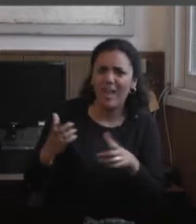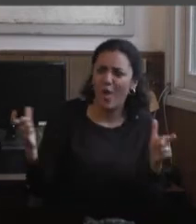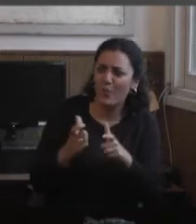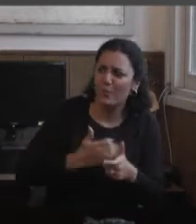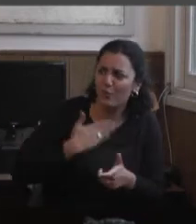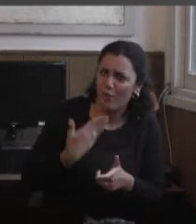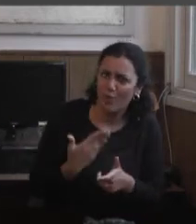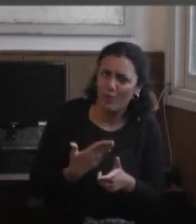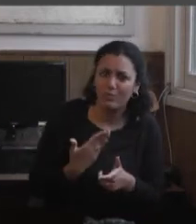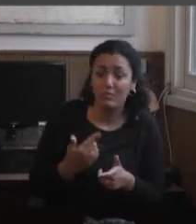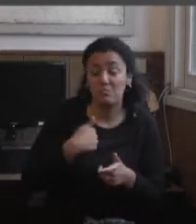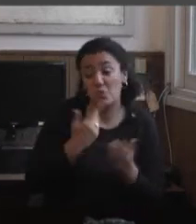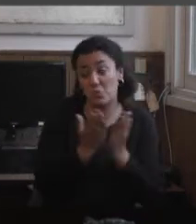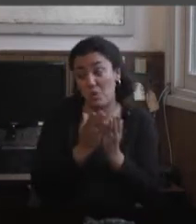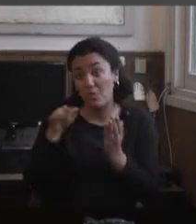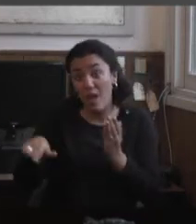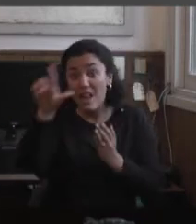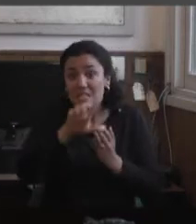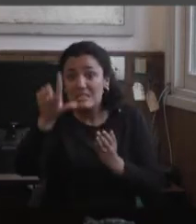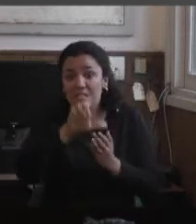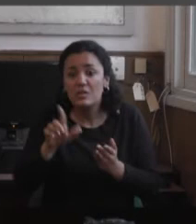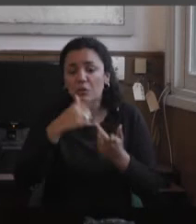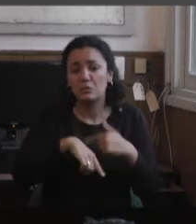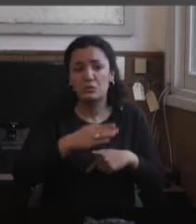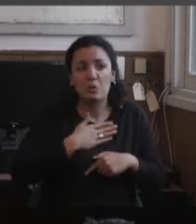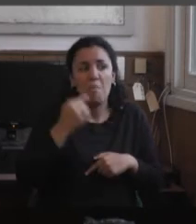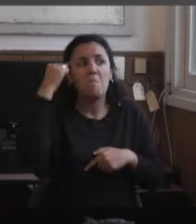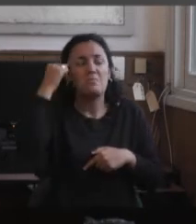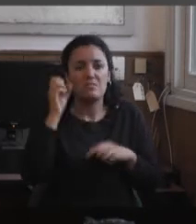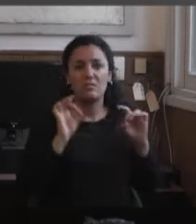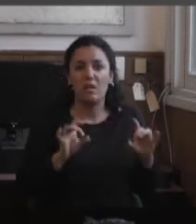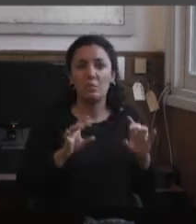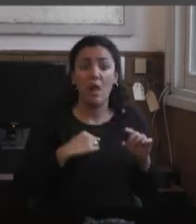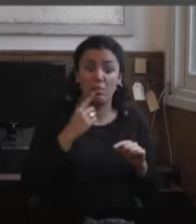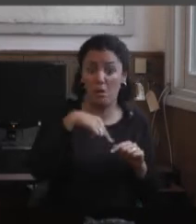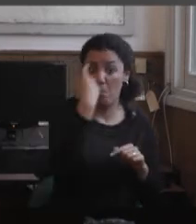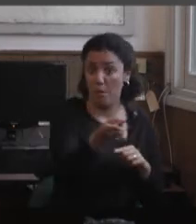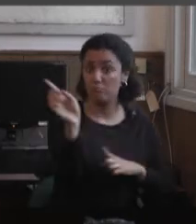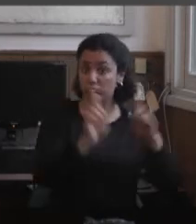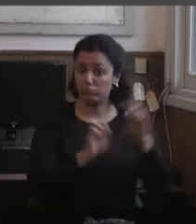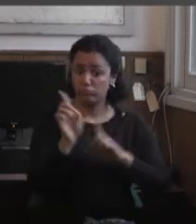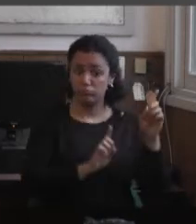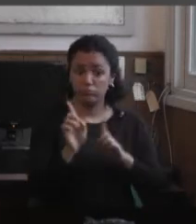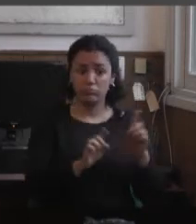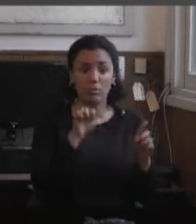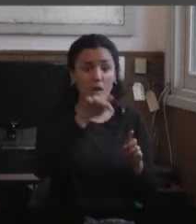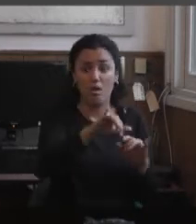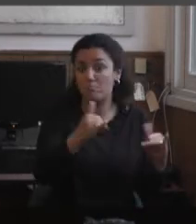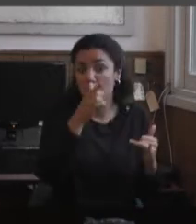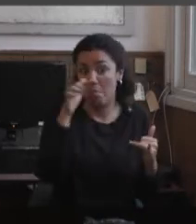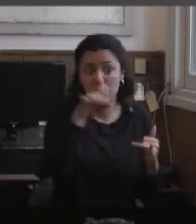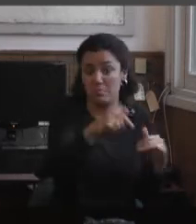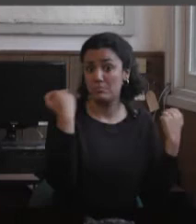Yo todavía estaba en el colegio secundario y me pareció que lo más natural era ir a la universidad y me parecía que era la carrera de Educación Física